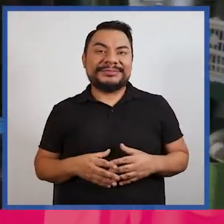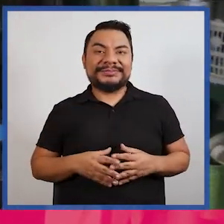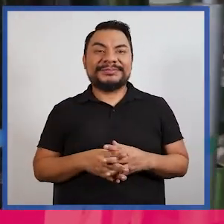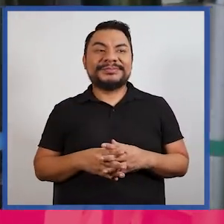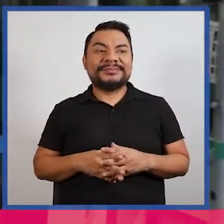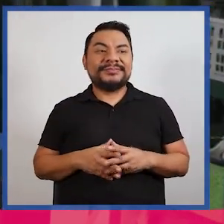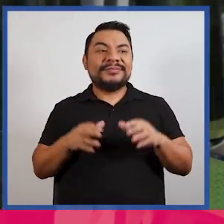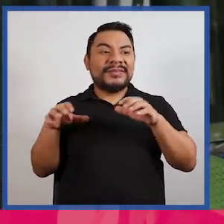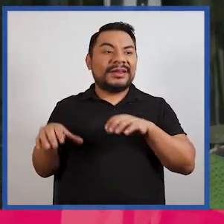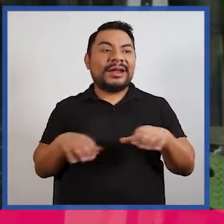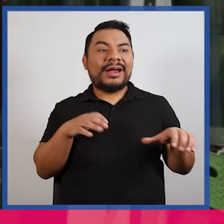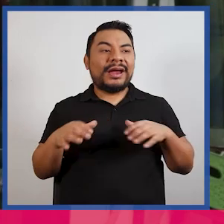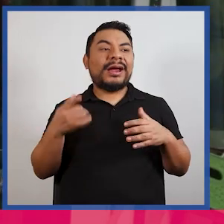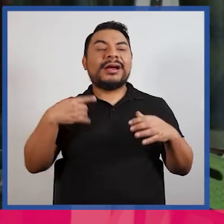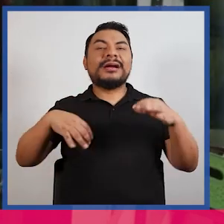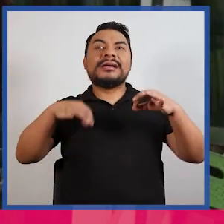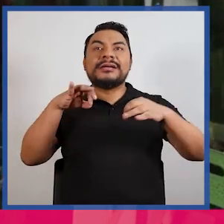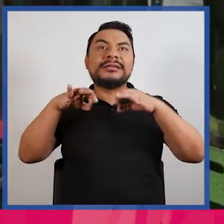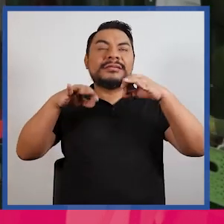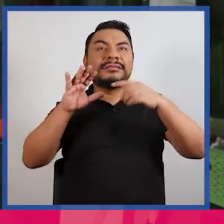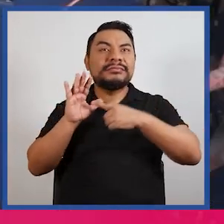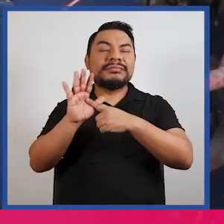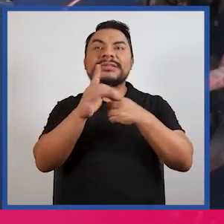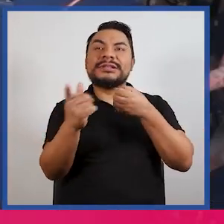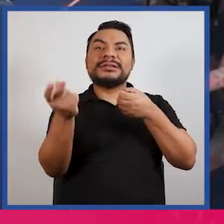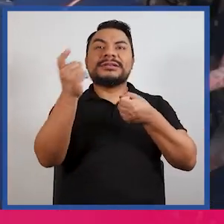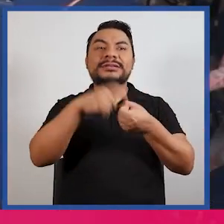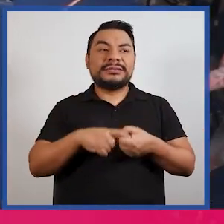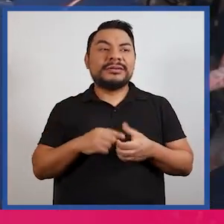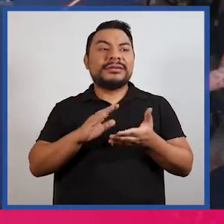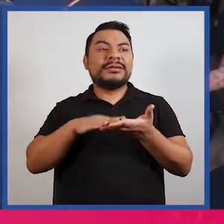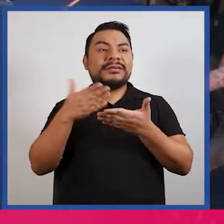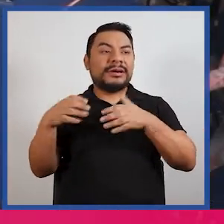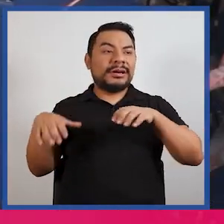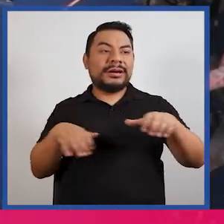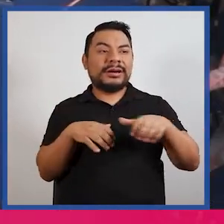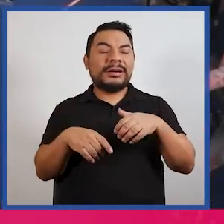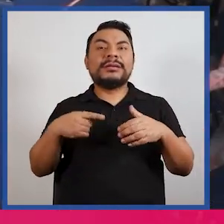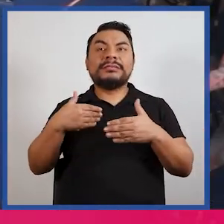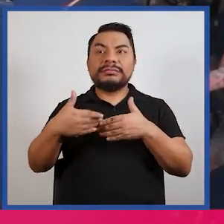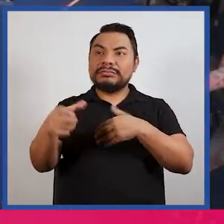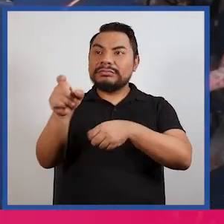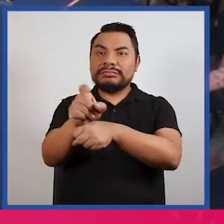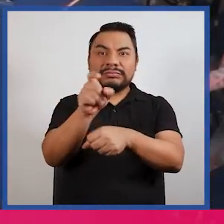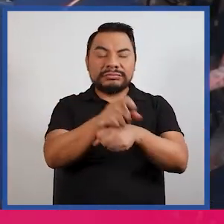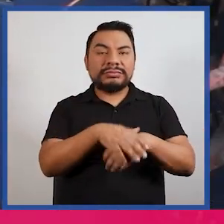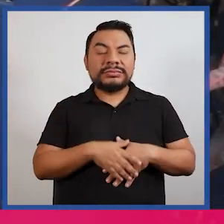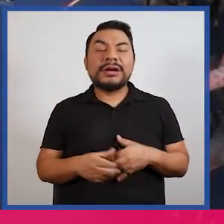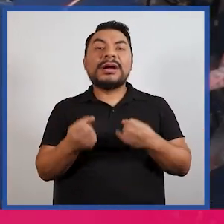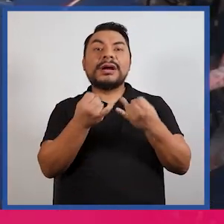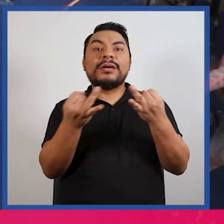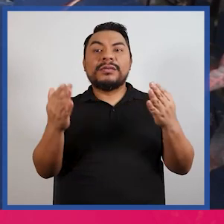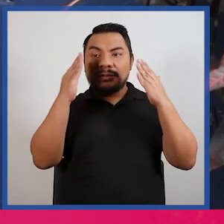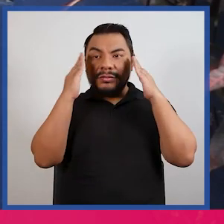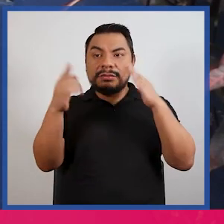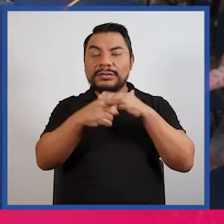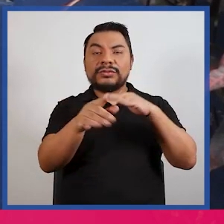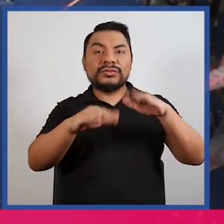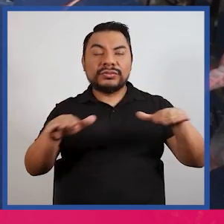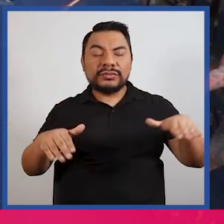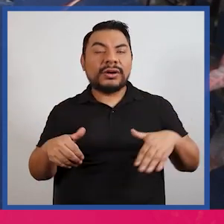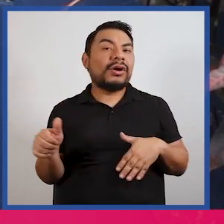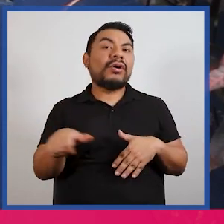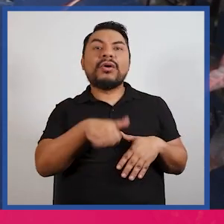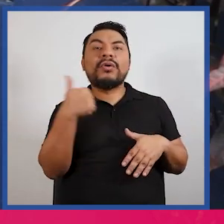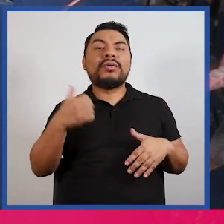Hacemos espectáculos participativos, luego desarrollamos jornadas pedagógicas, algunas dirigidas a los niños,